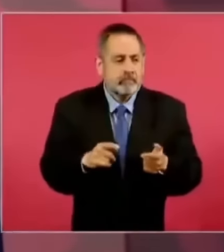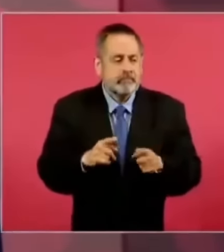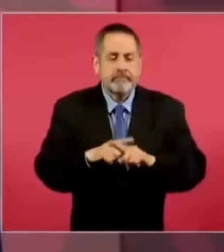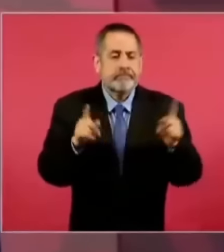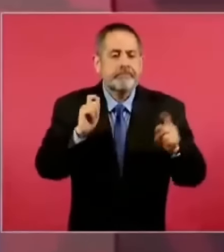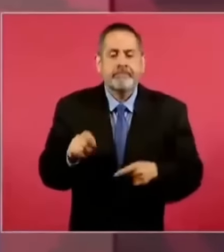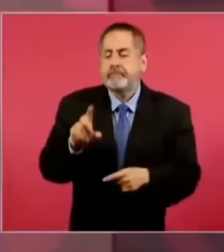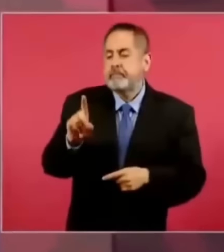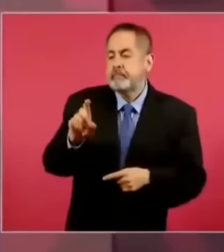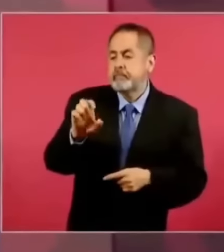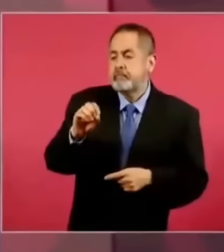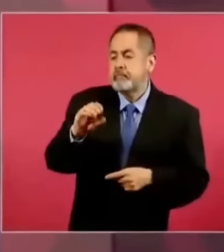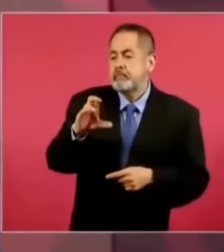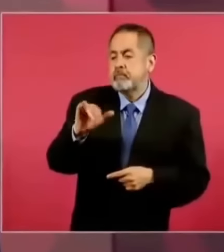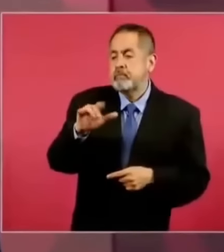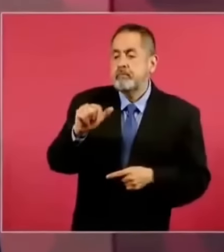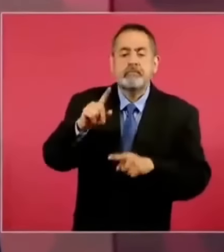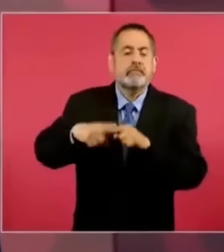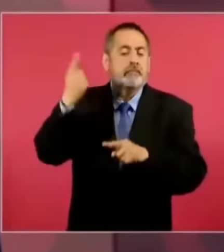y para el pueblo.